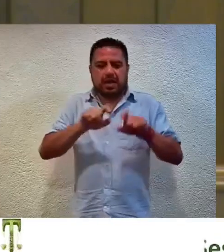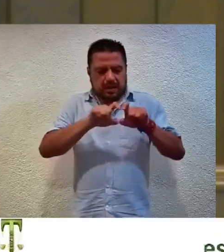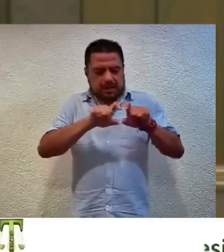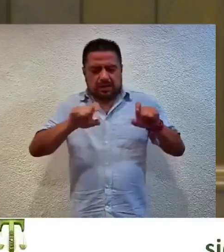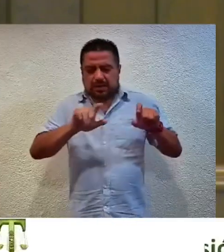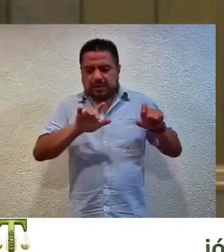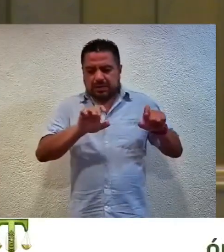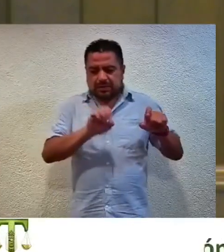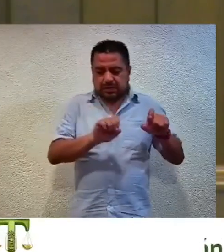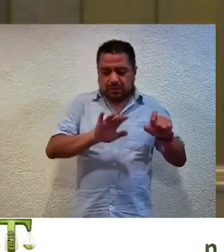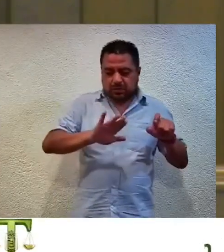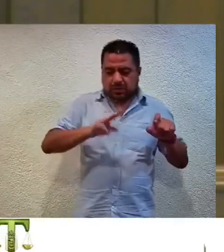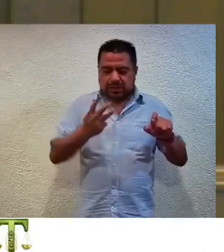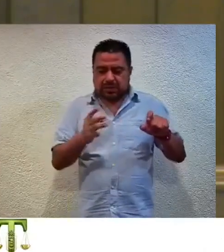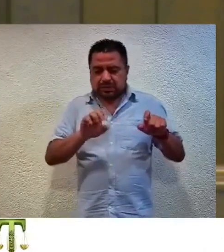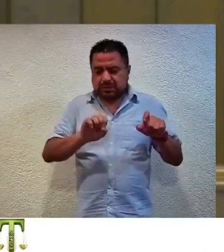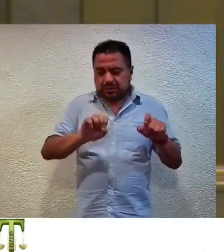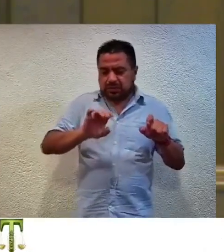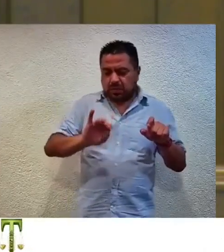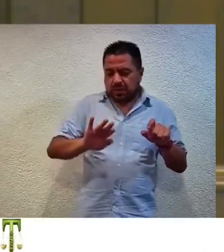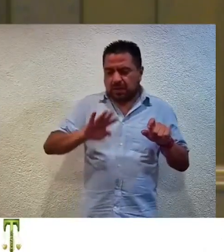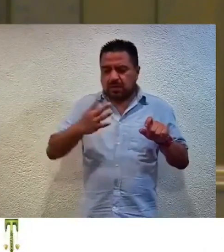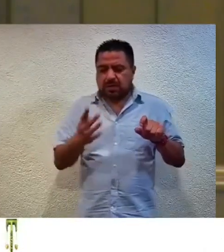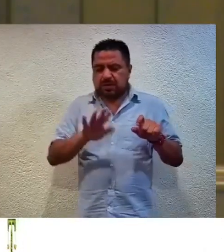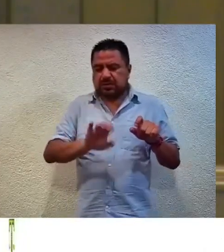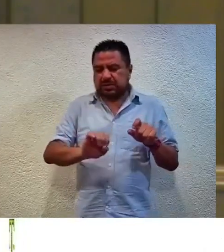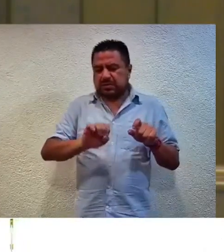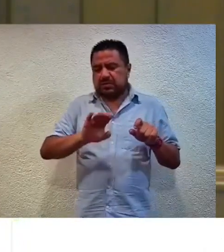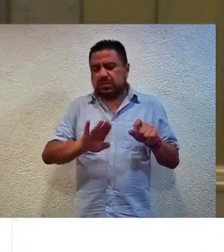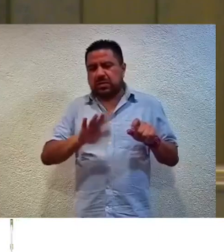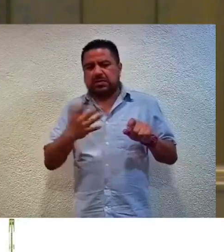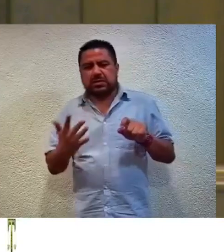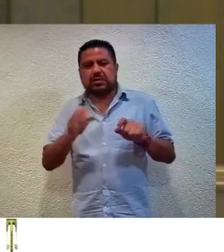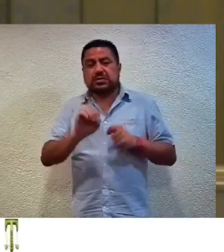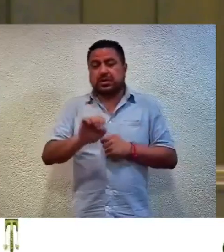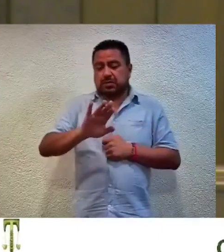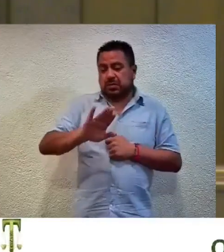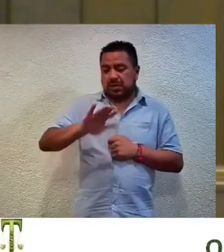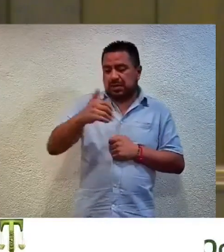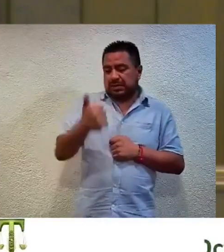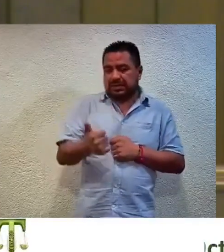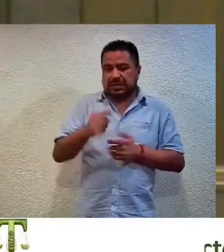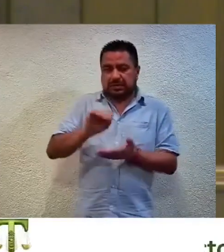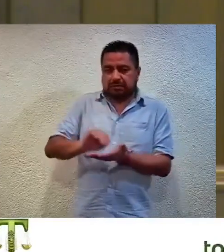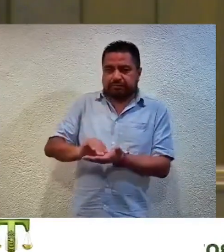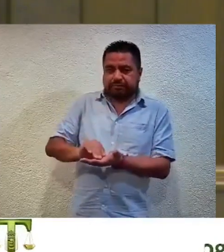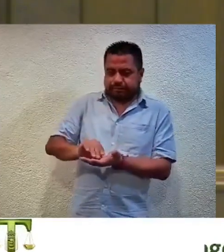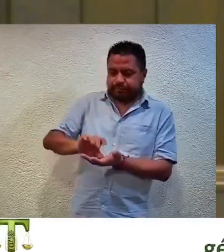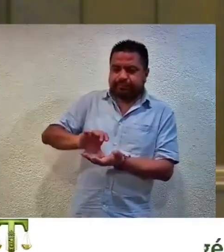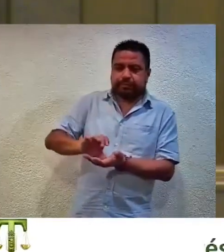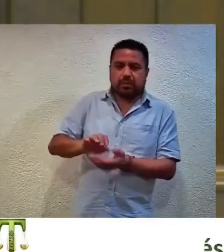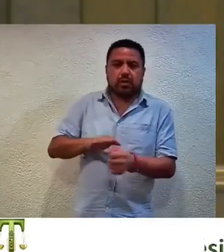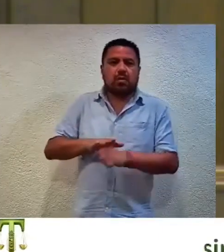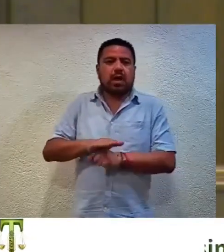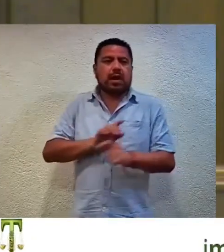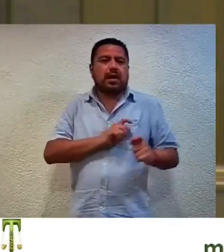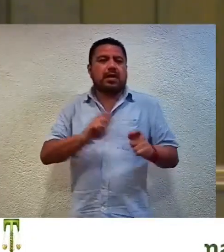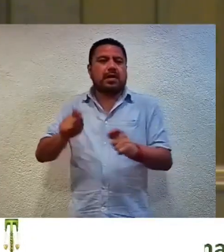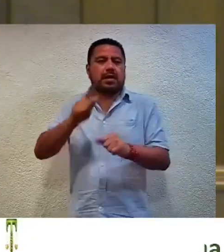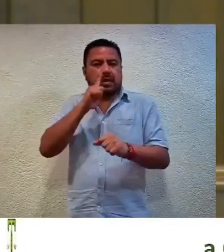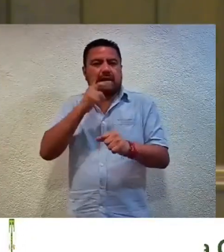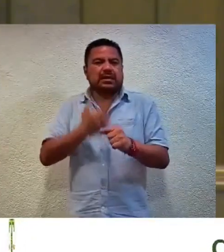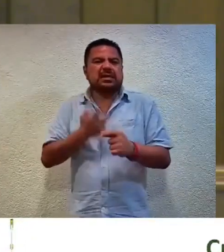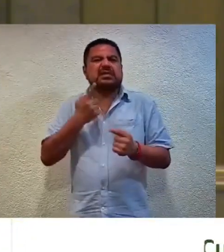053, 054, 055 y 056 acumulados, los cuales fueron turnados a la